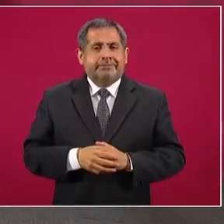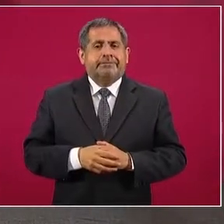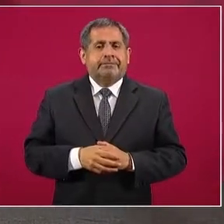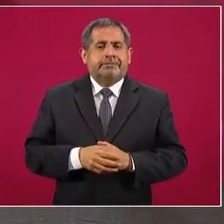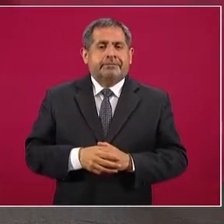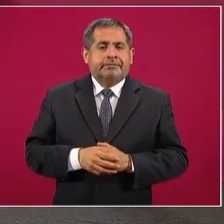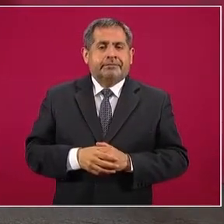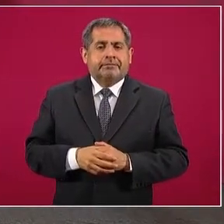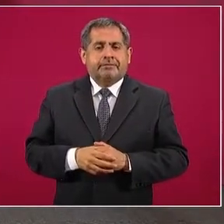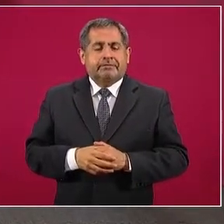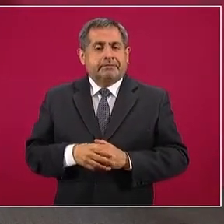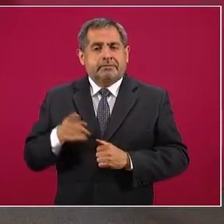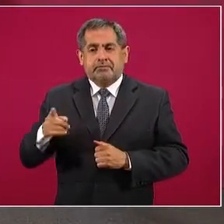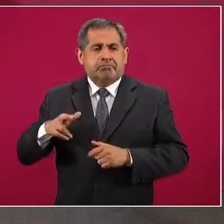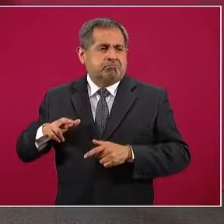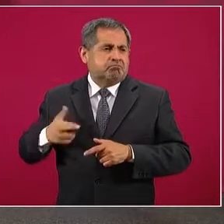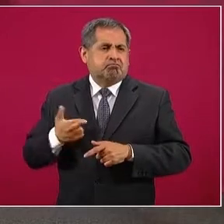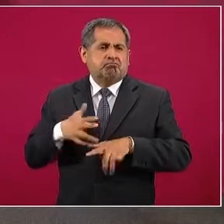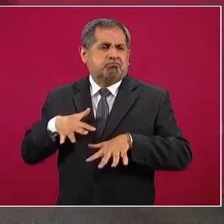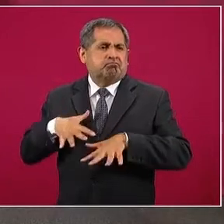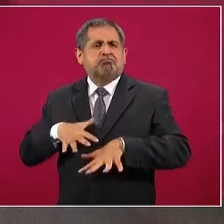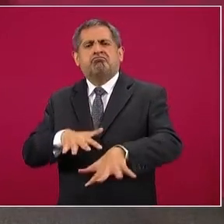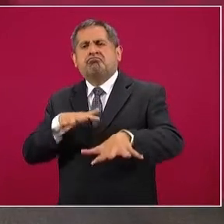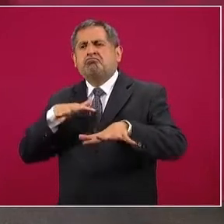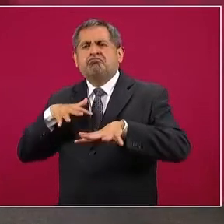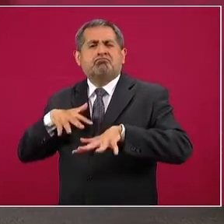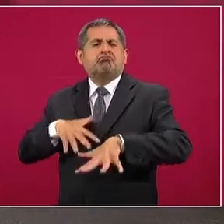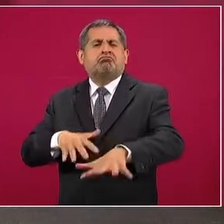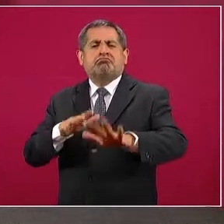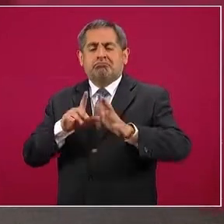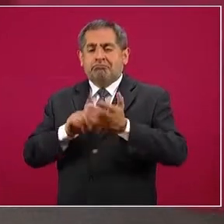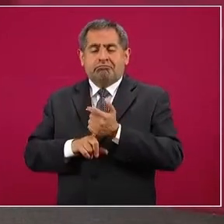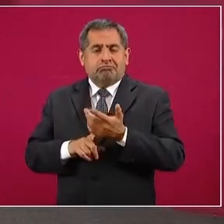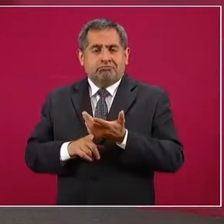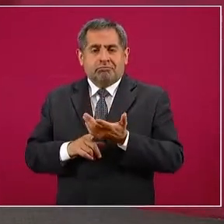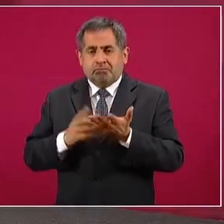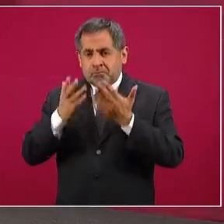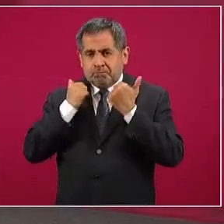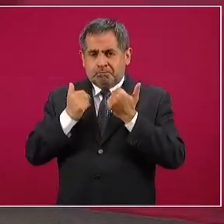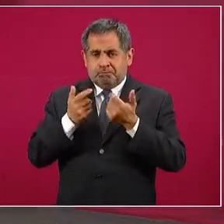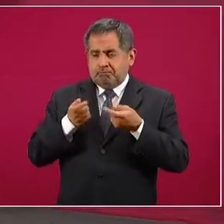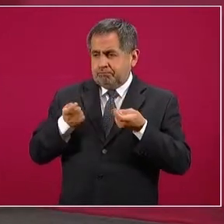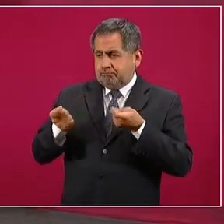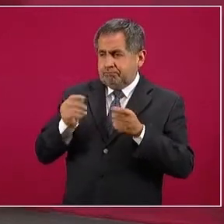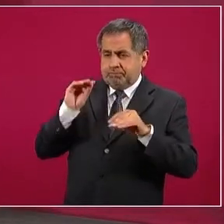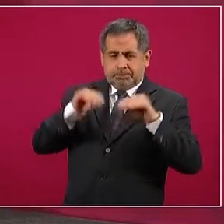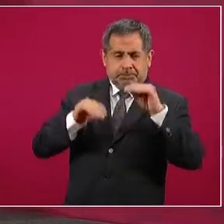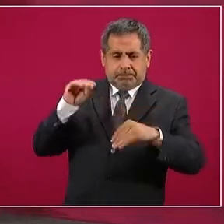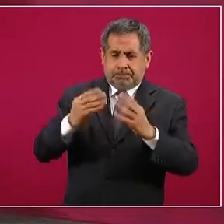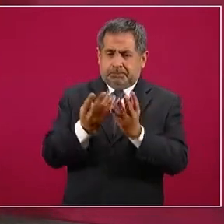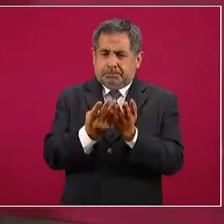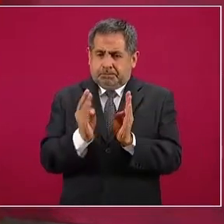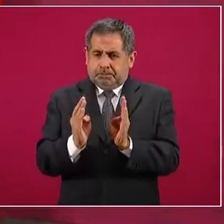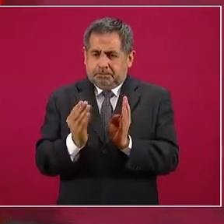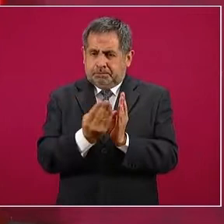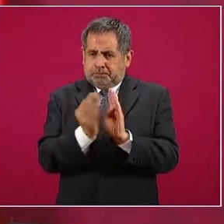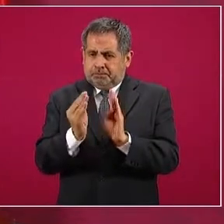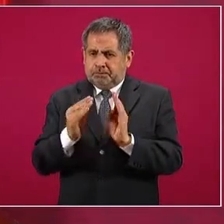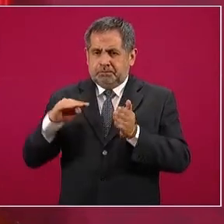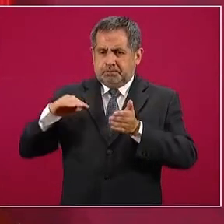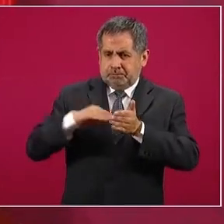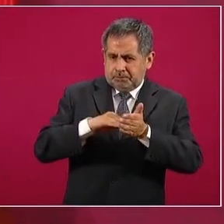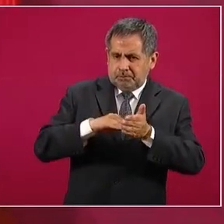Es un río que no tiene ningún control